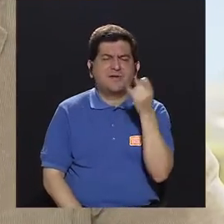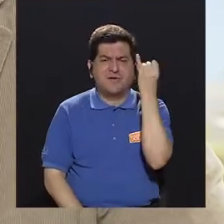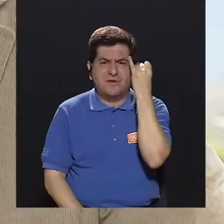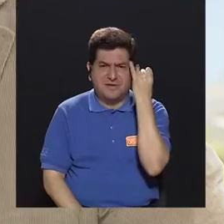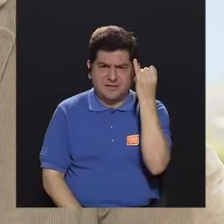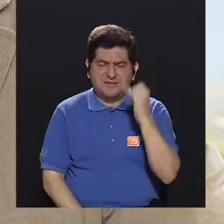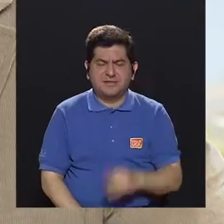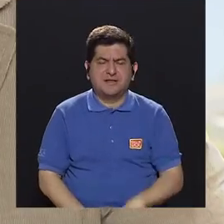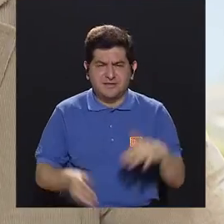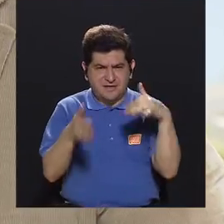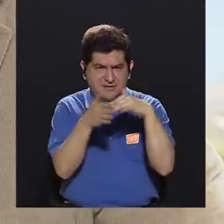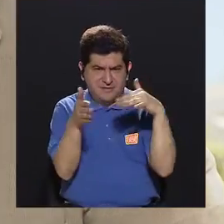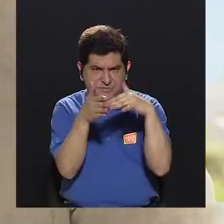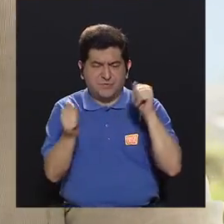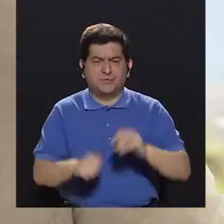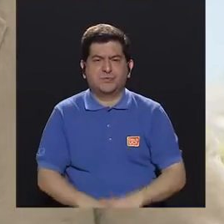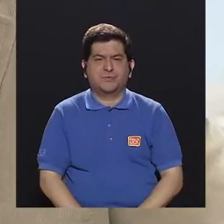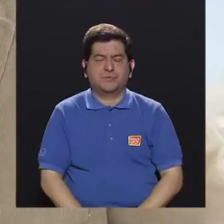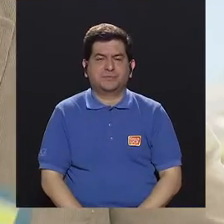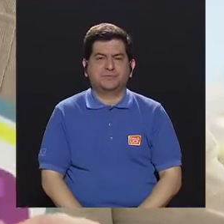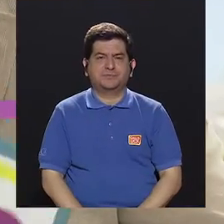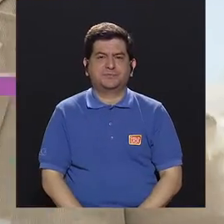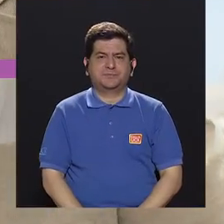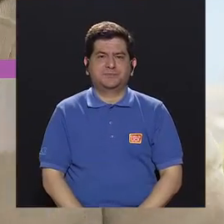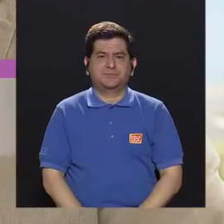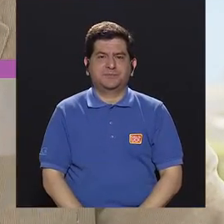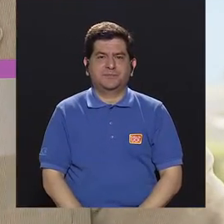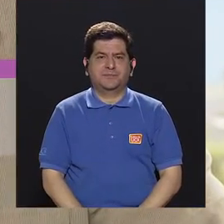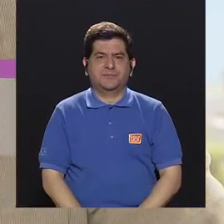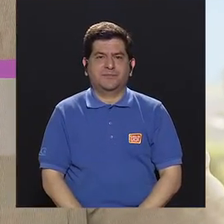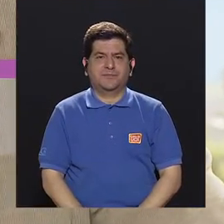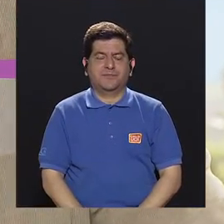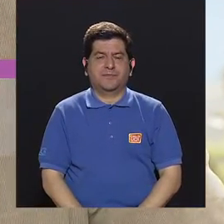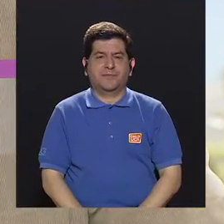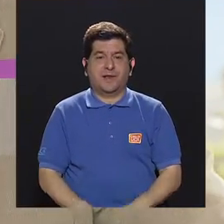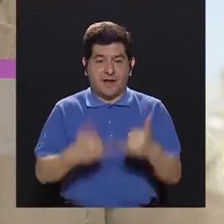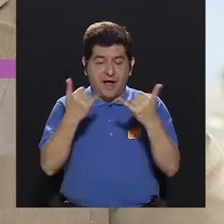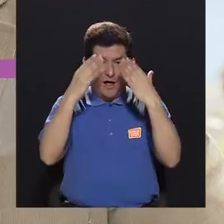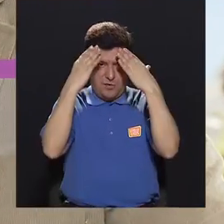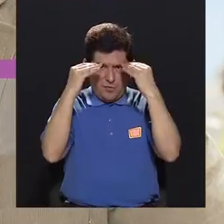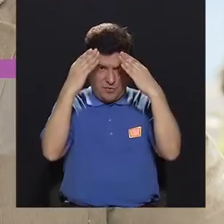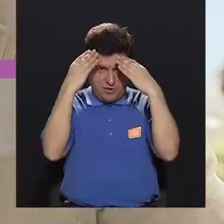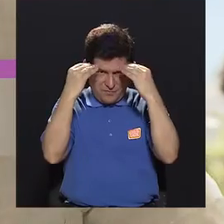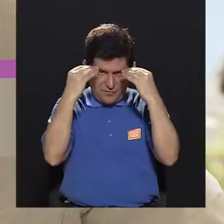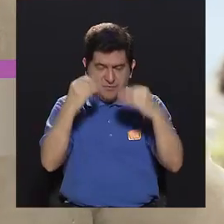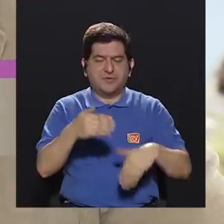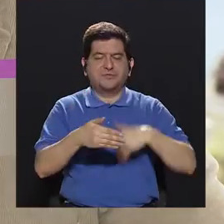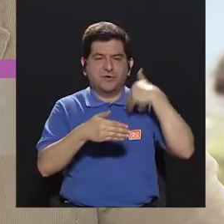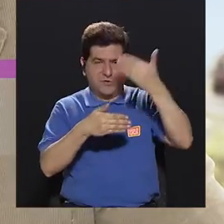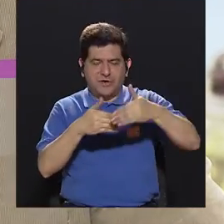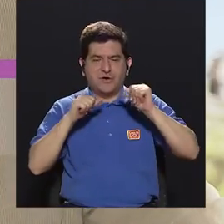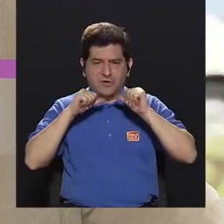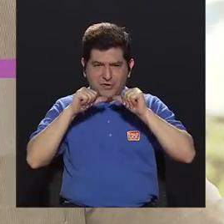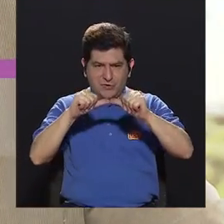cuenta este estudio, entonces vamos a ir a una información de mucho interés y pronto regresamos con